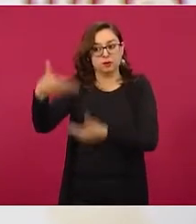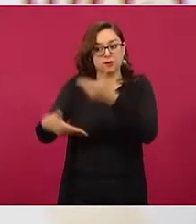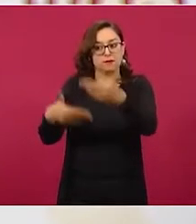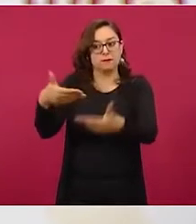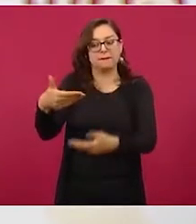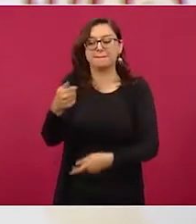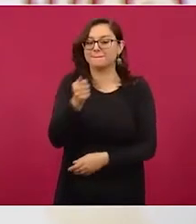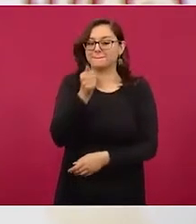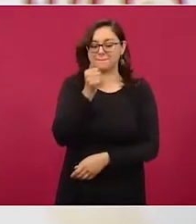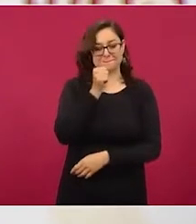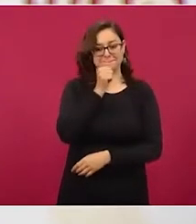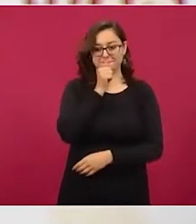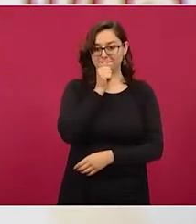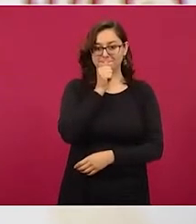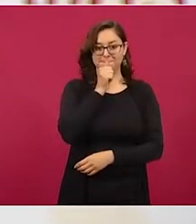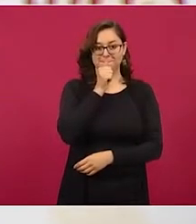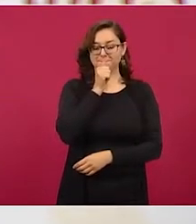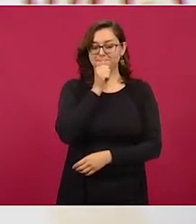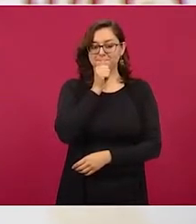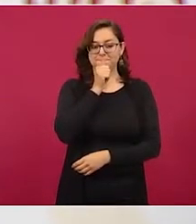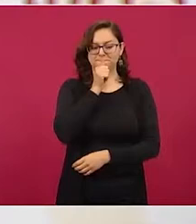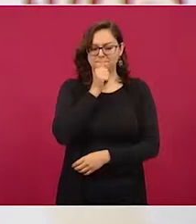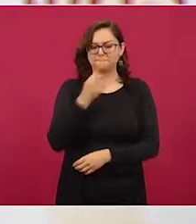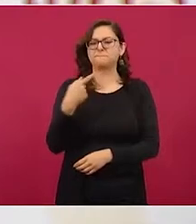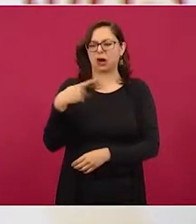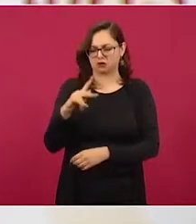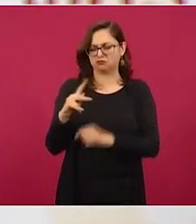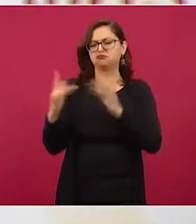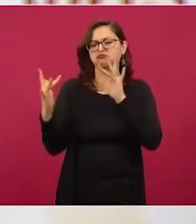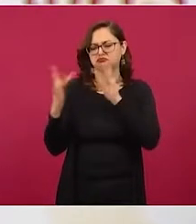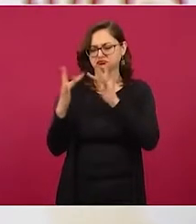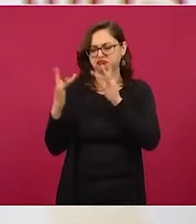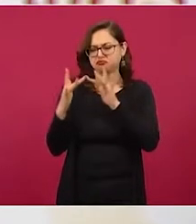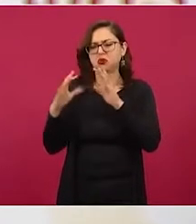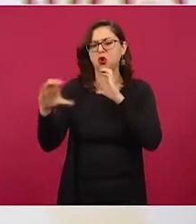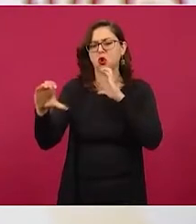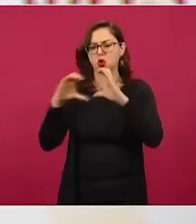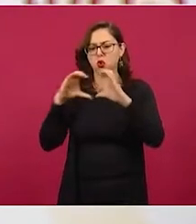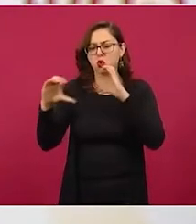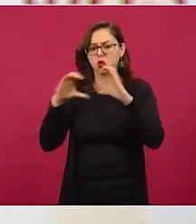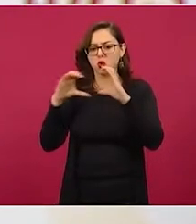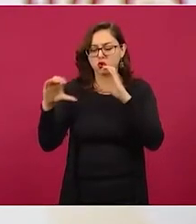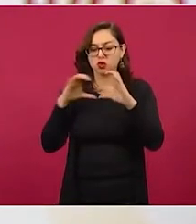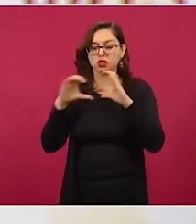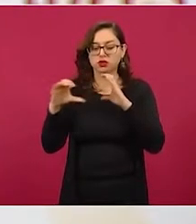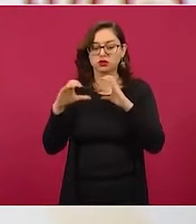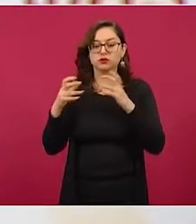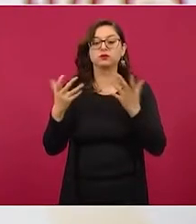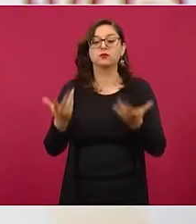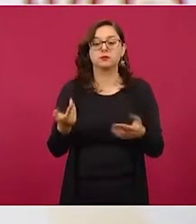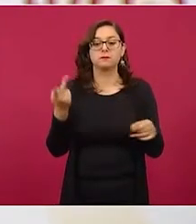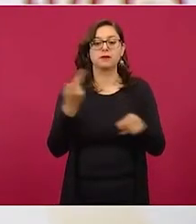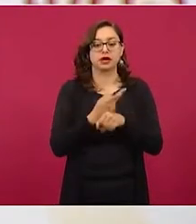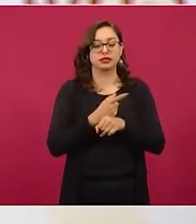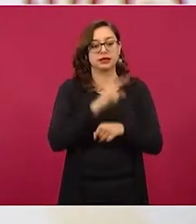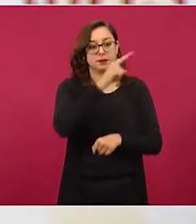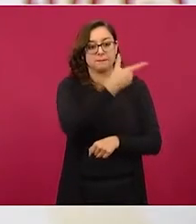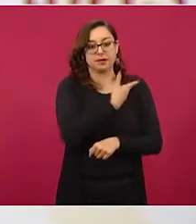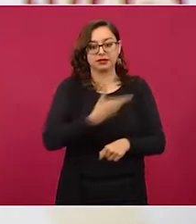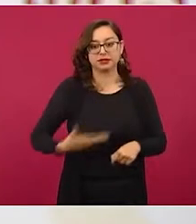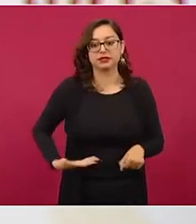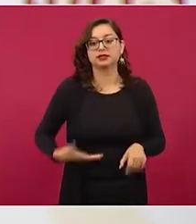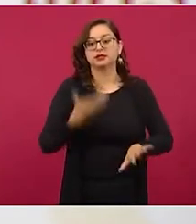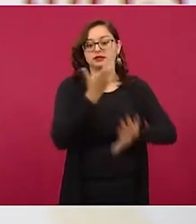pero sí tenemos comunicación con ellos. El señor presidente se refiere a una comunicación que se envió al presidente de los Estados